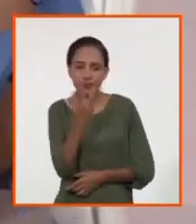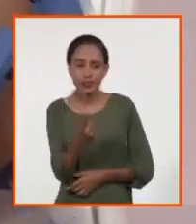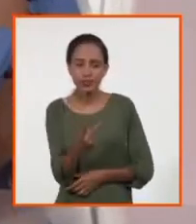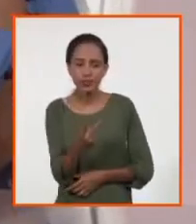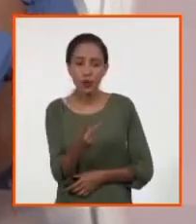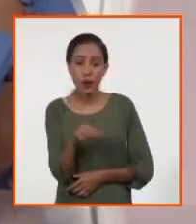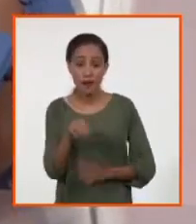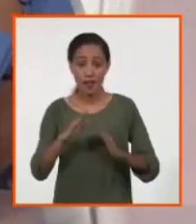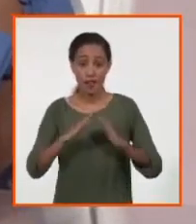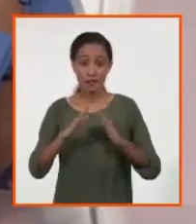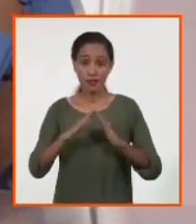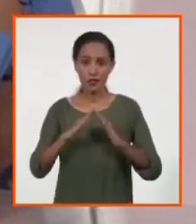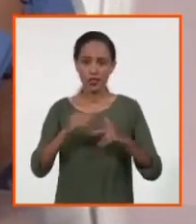vivienda se haga correctamente.